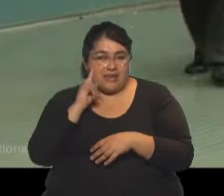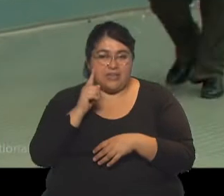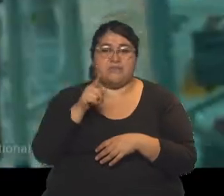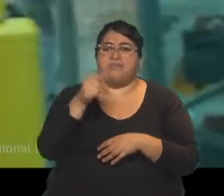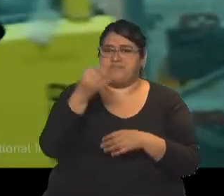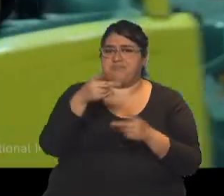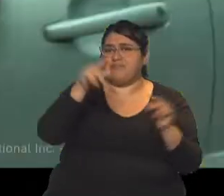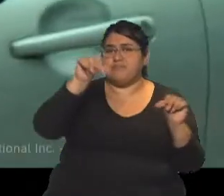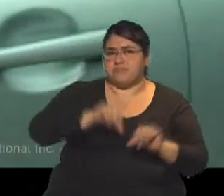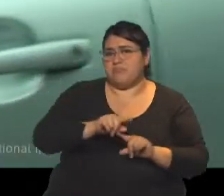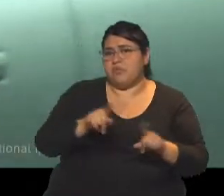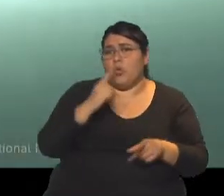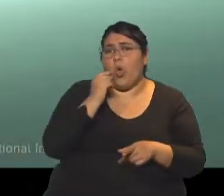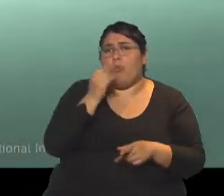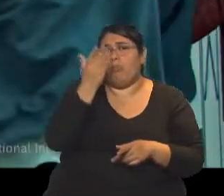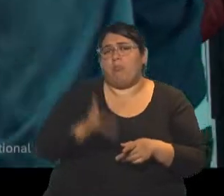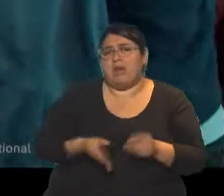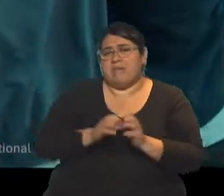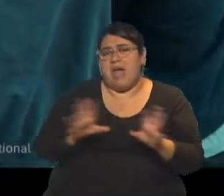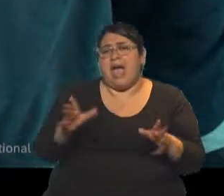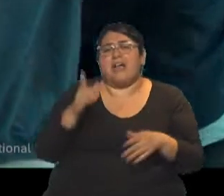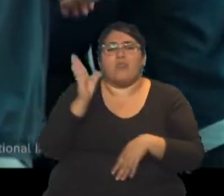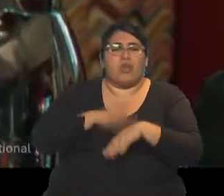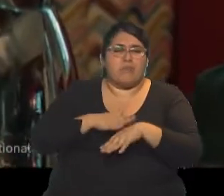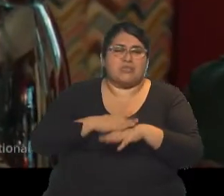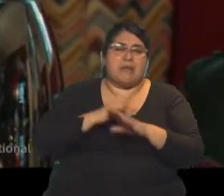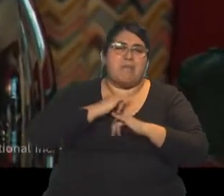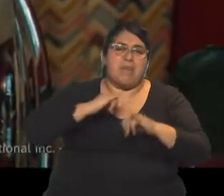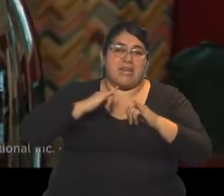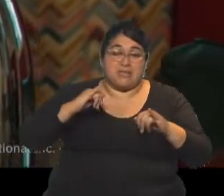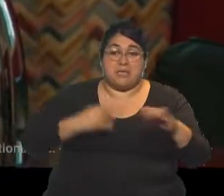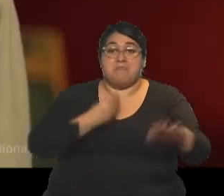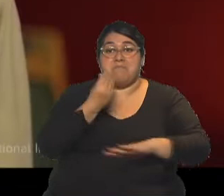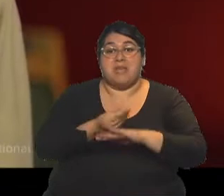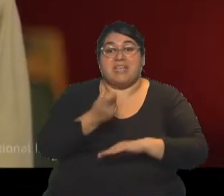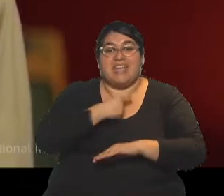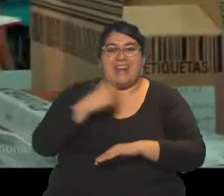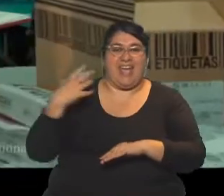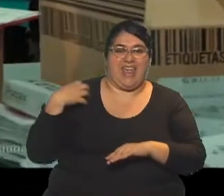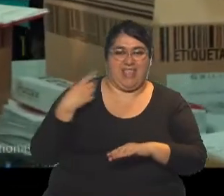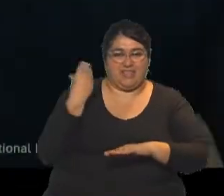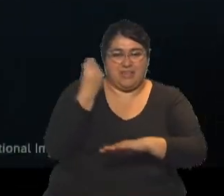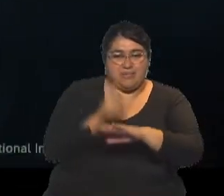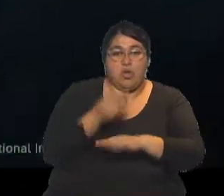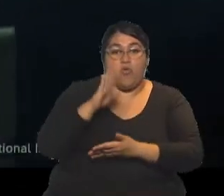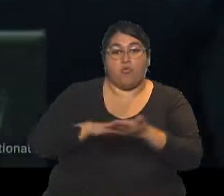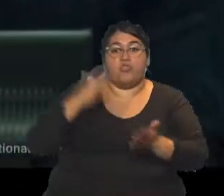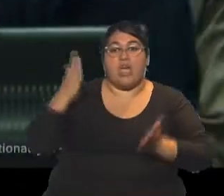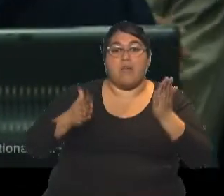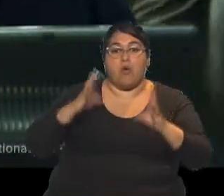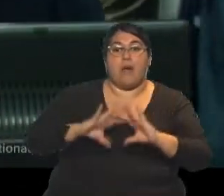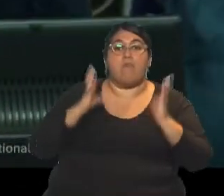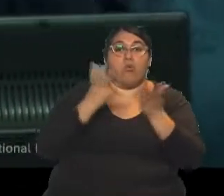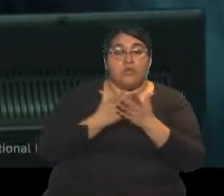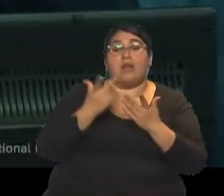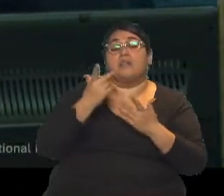fracasado, pero un hombre que le va mal, un gerente de marketing que busca una nueva oportunidad en el marco del Mundial de Rusia. Una campaña que es